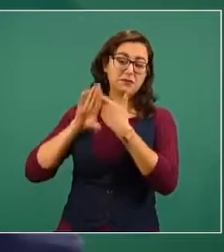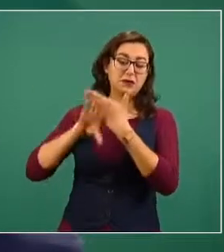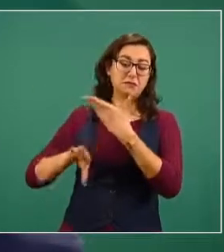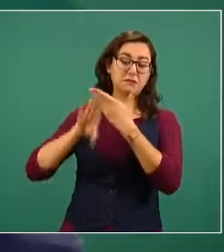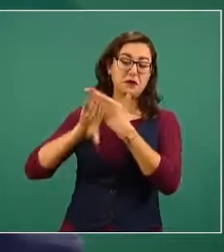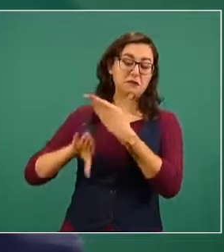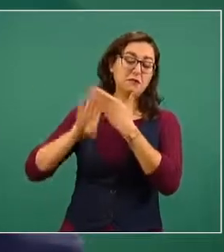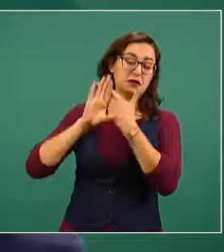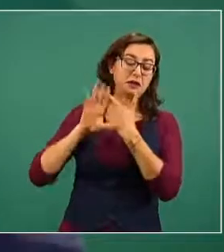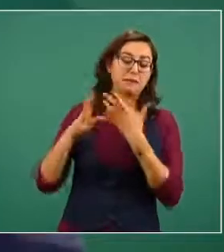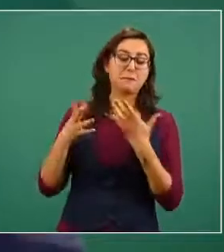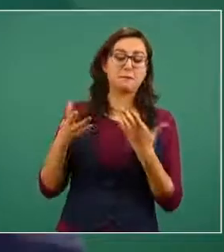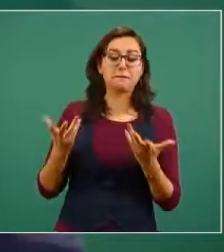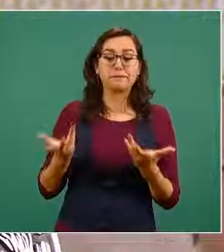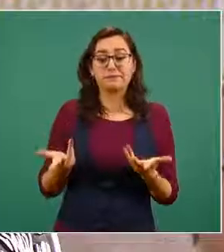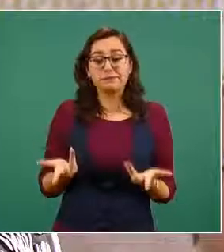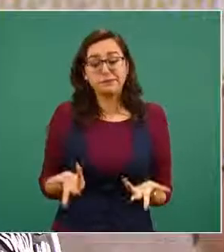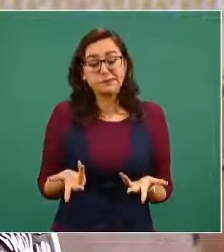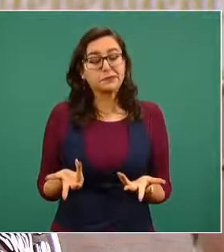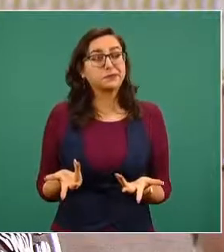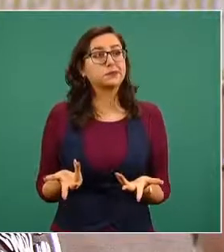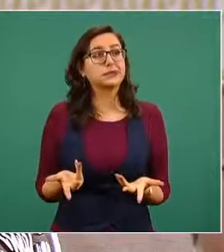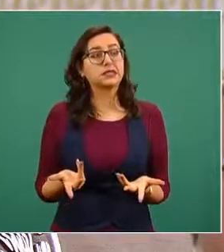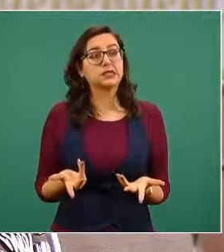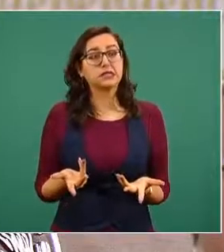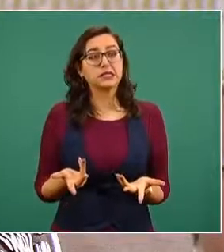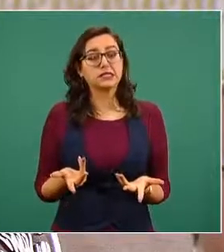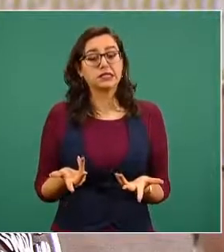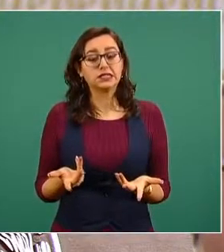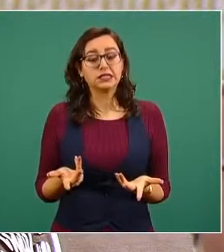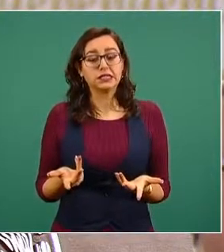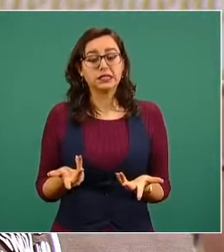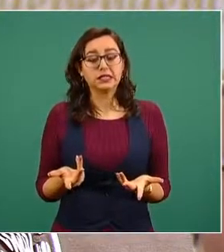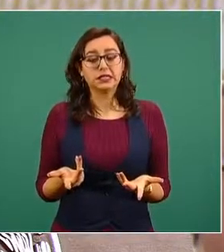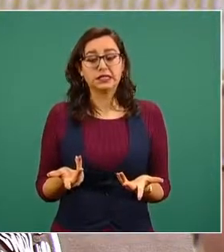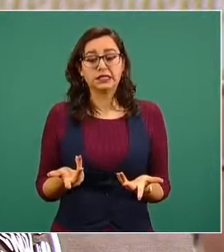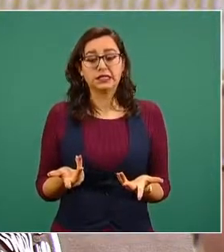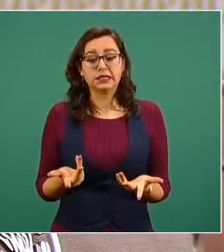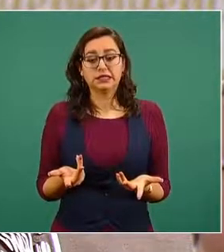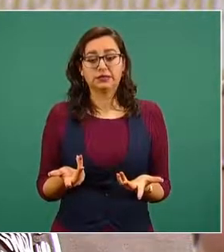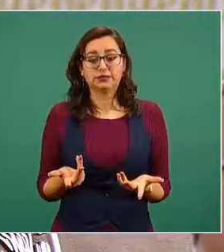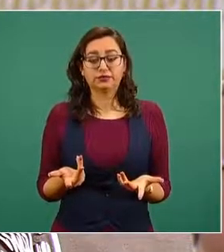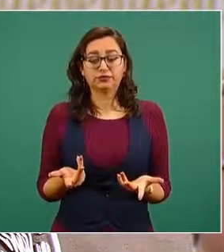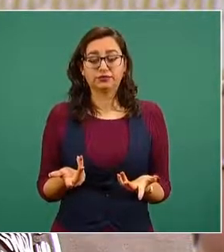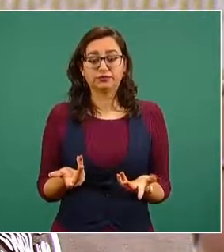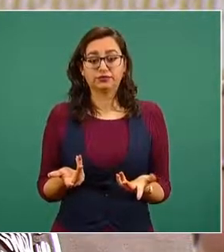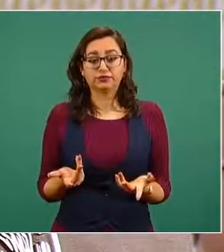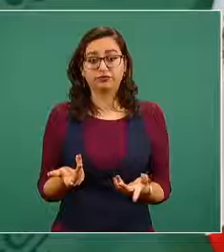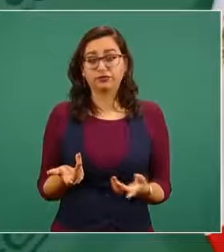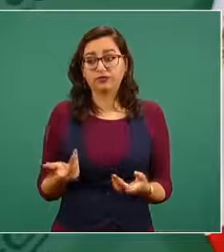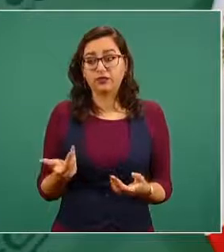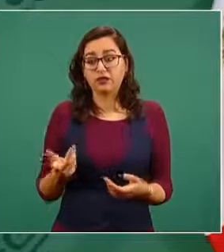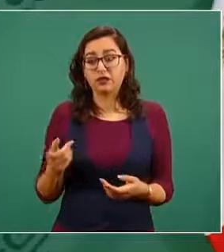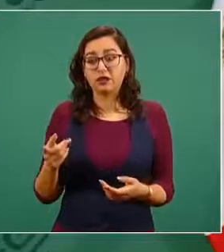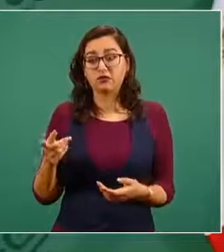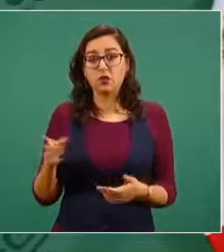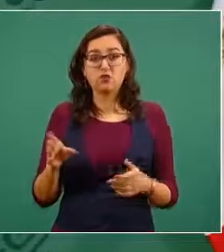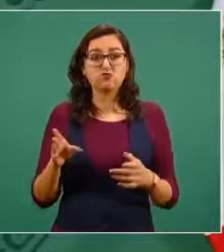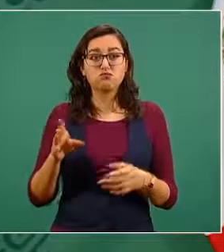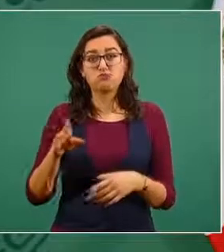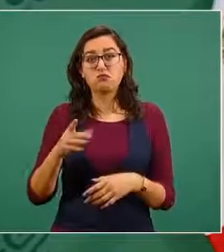que se piense que somos iguales